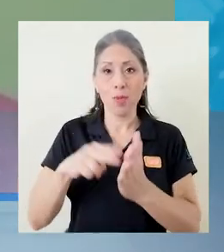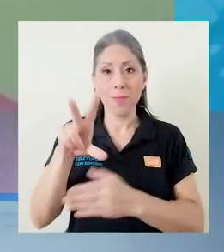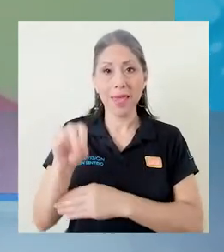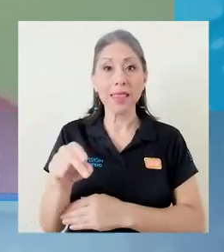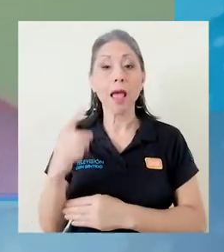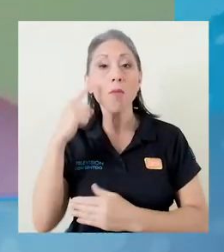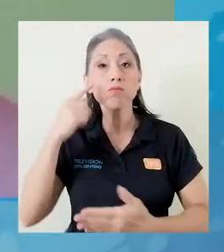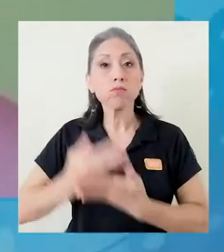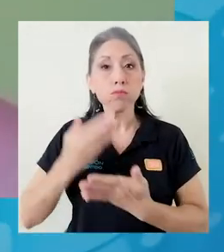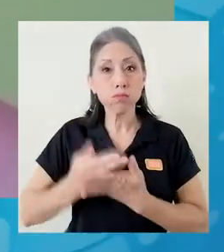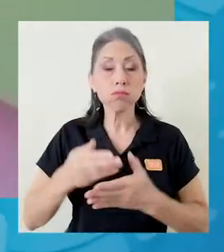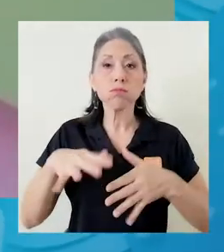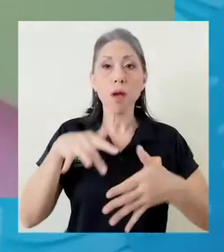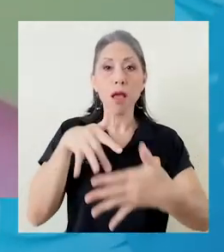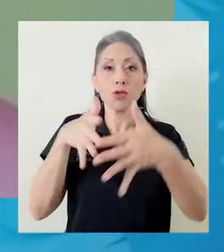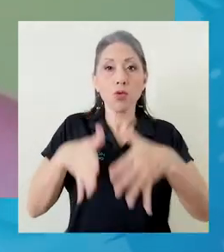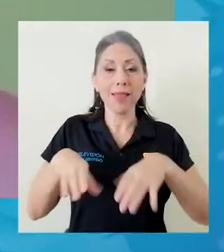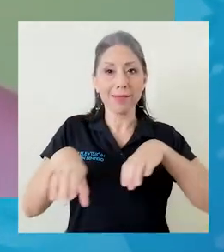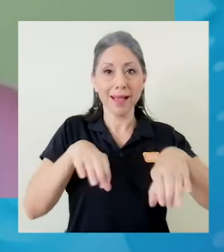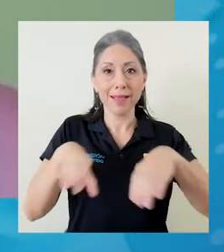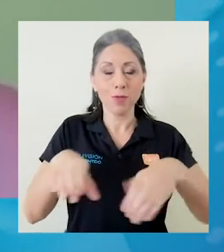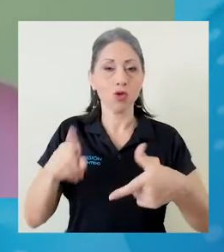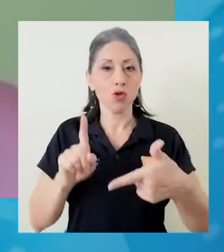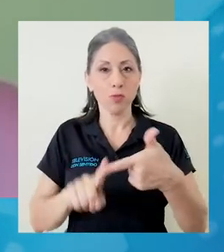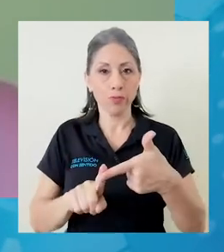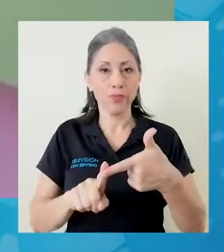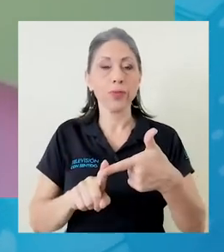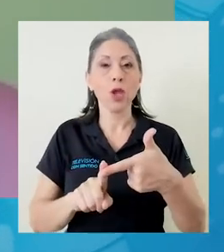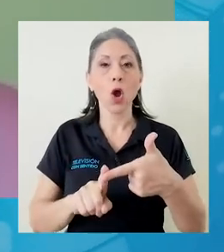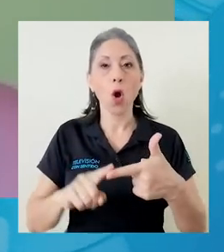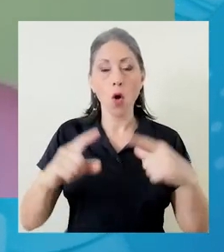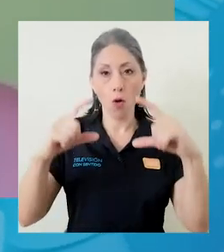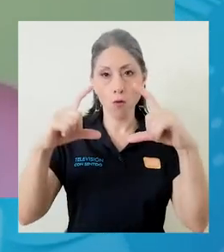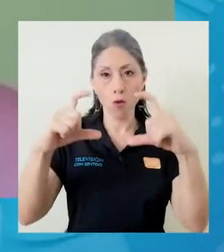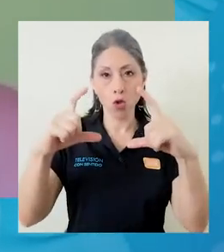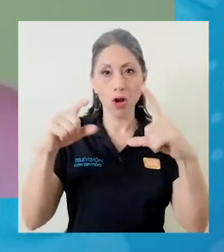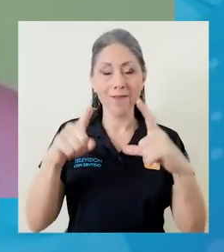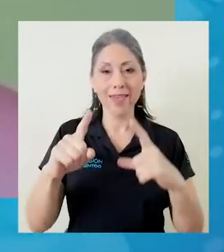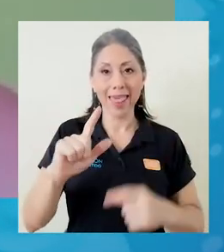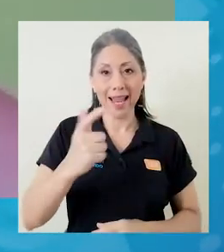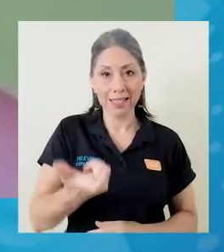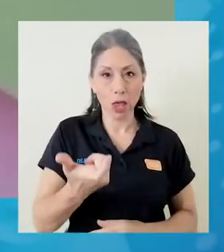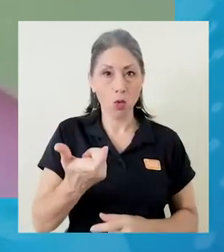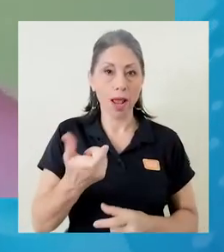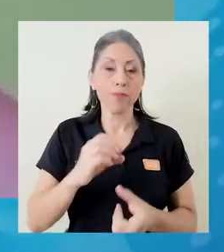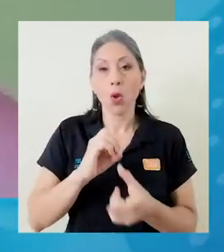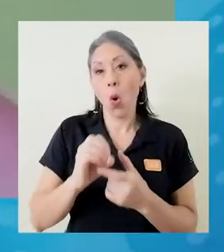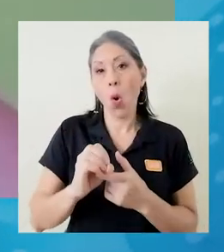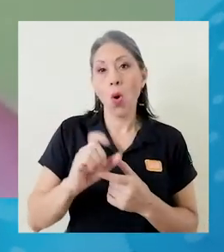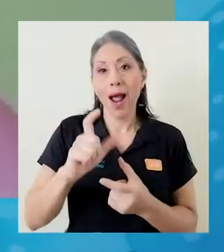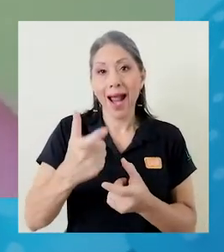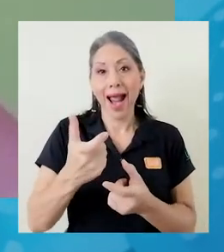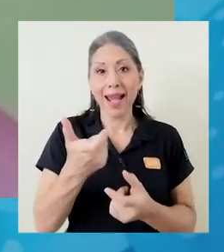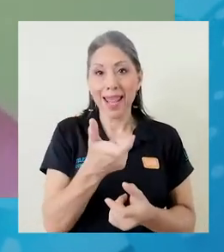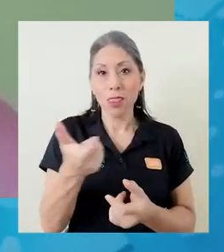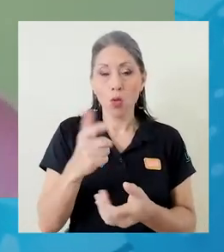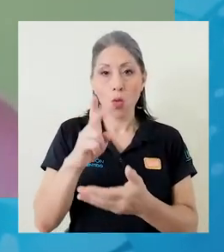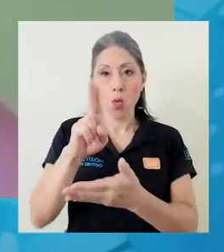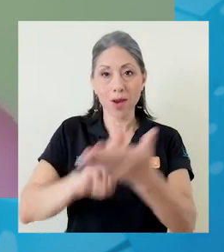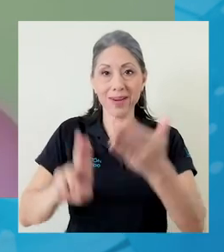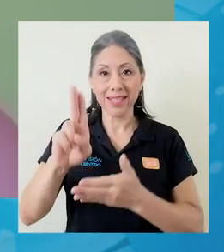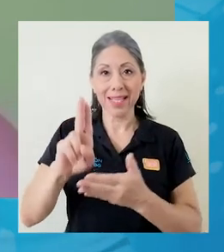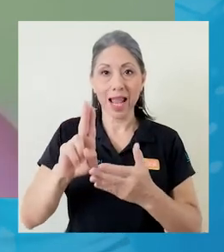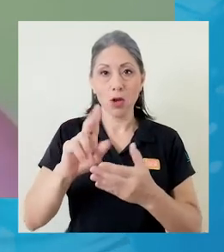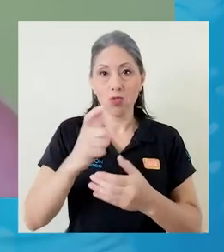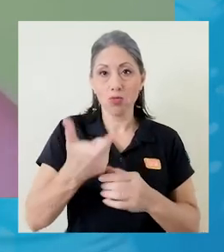activas o activos este semestre. El segundo requisito es una fotografía de la cédula o del carnet universitario